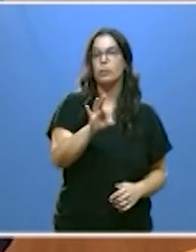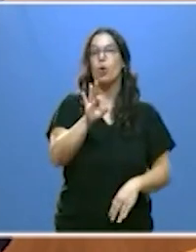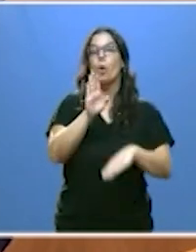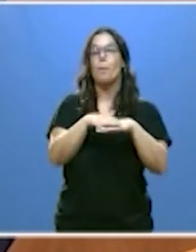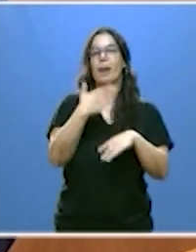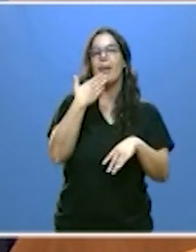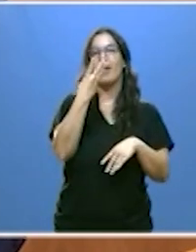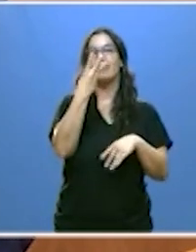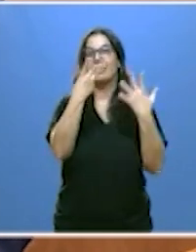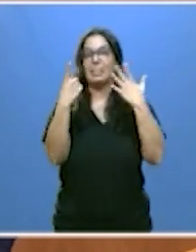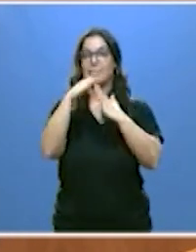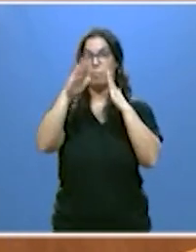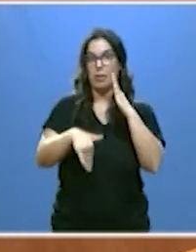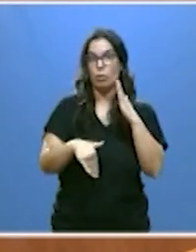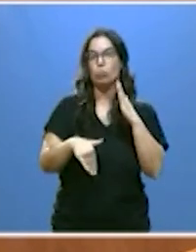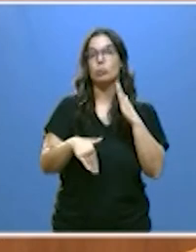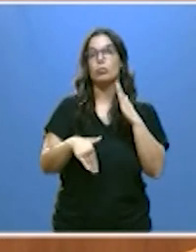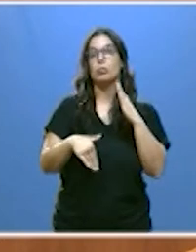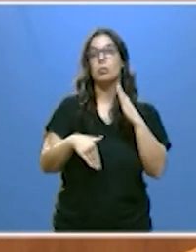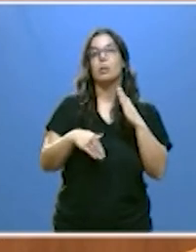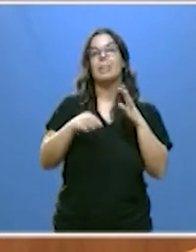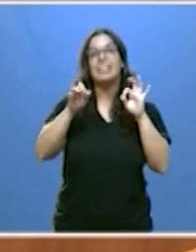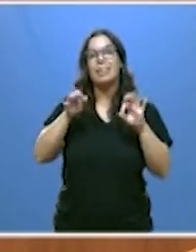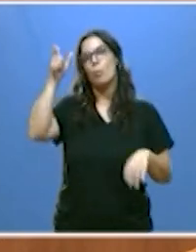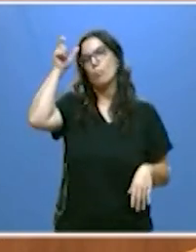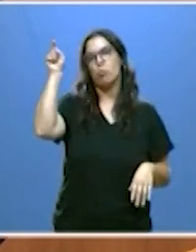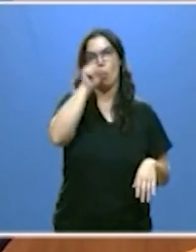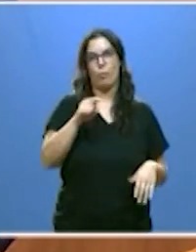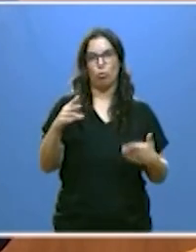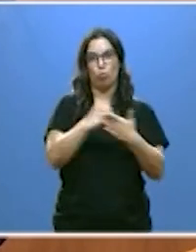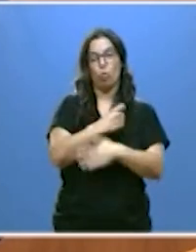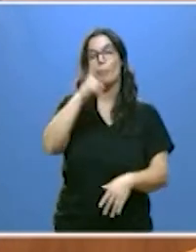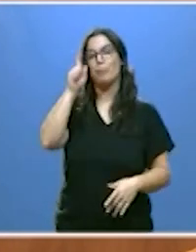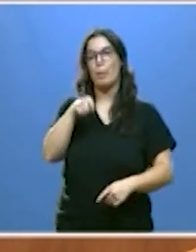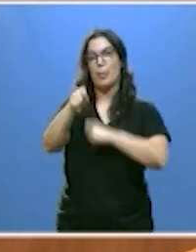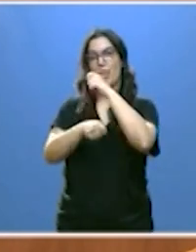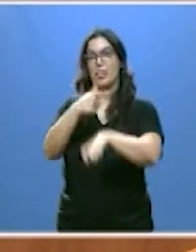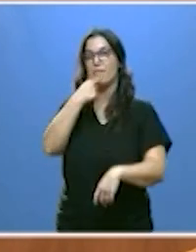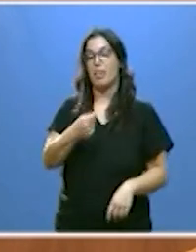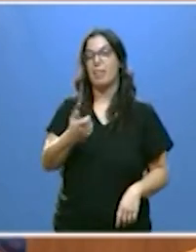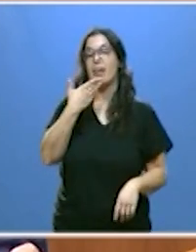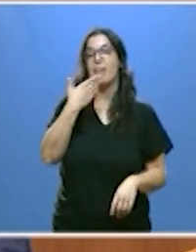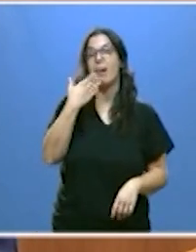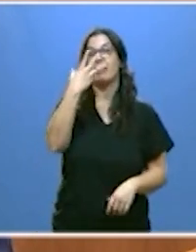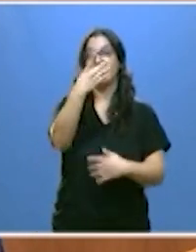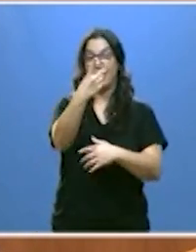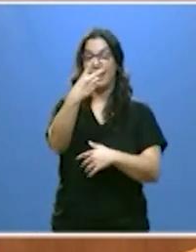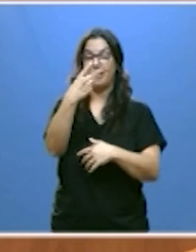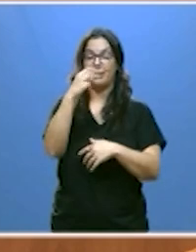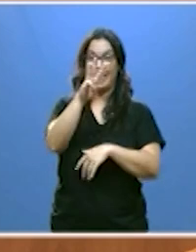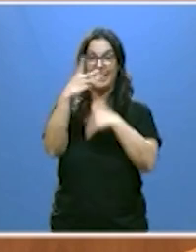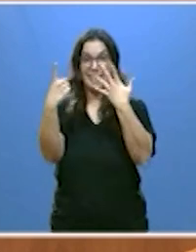menores de 36 años todos en el medio rural también facilitaremos a los menores de 36 años